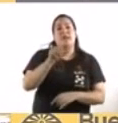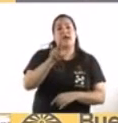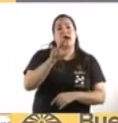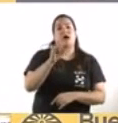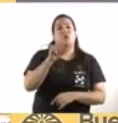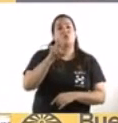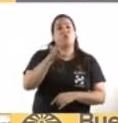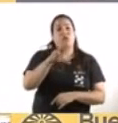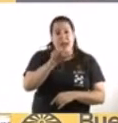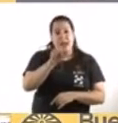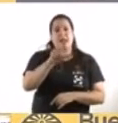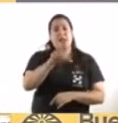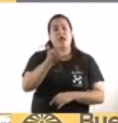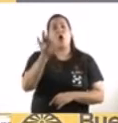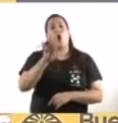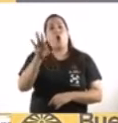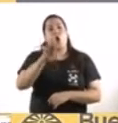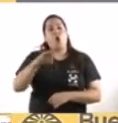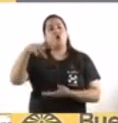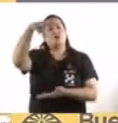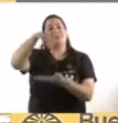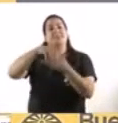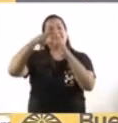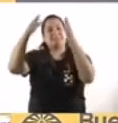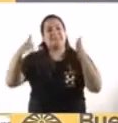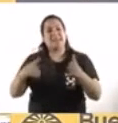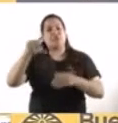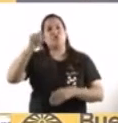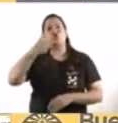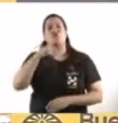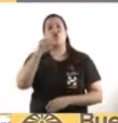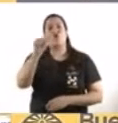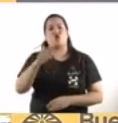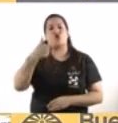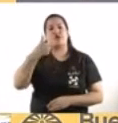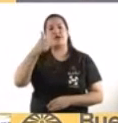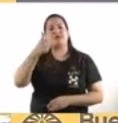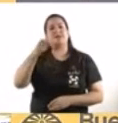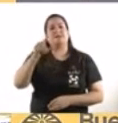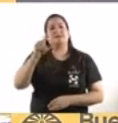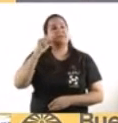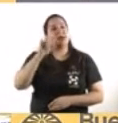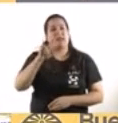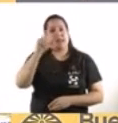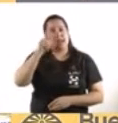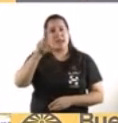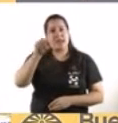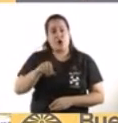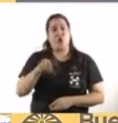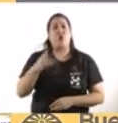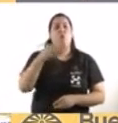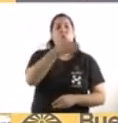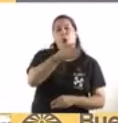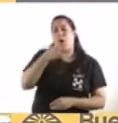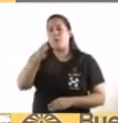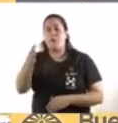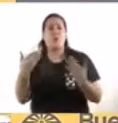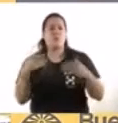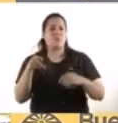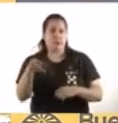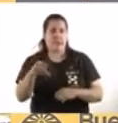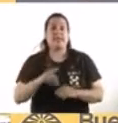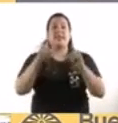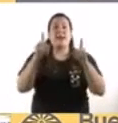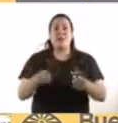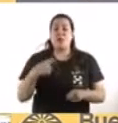el turno y hacerse el testeo, eso se lo pedimos encarecidamente. Y también estamos testeando a los trabajadores de la salud, perdón,